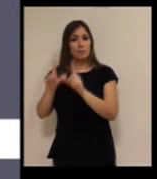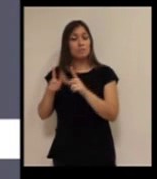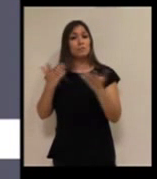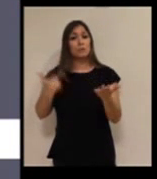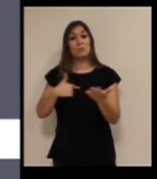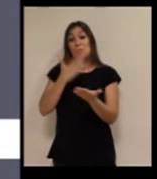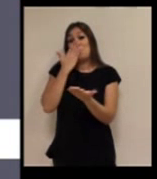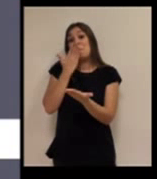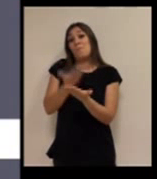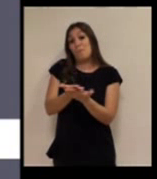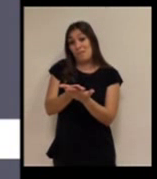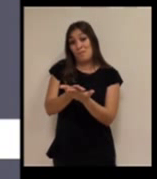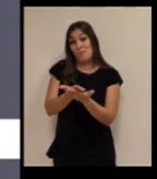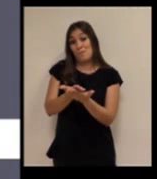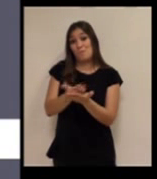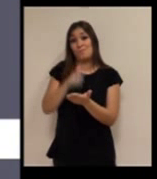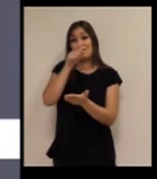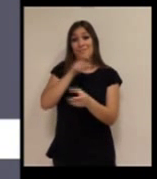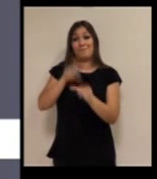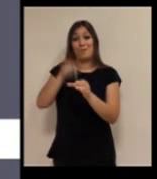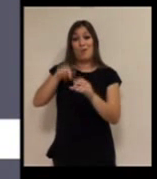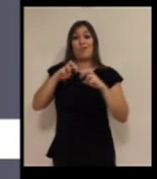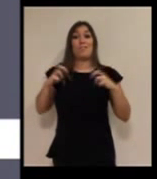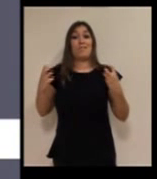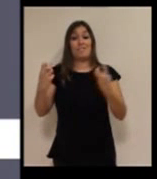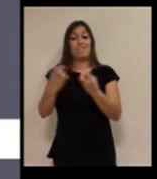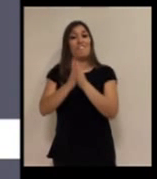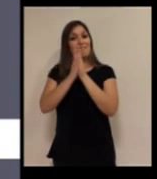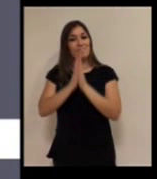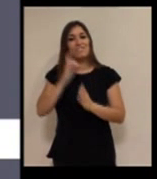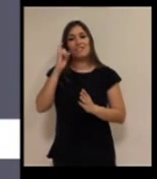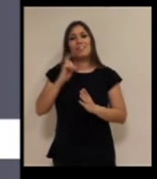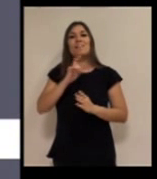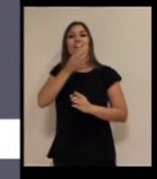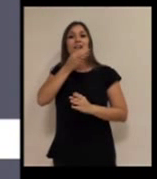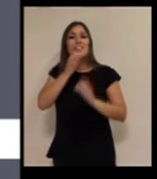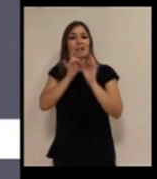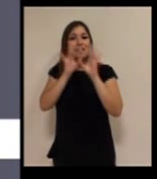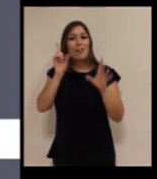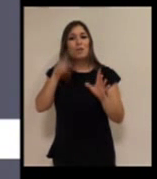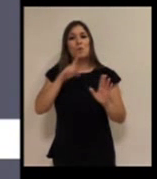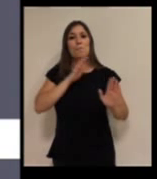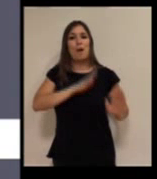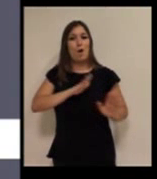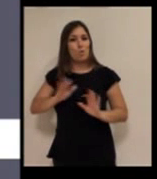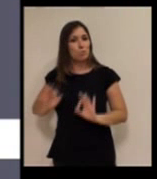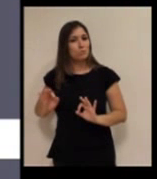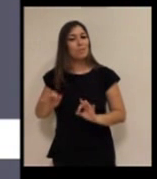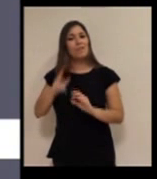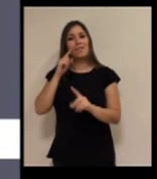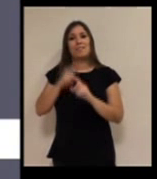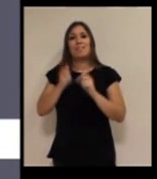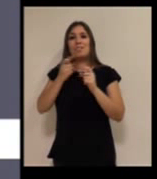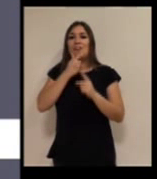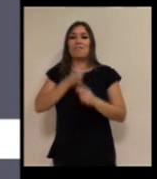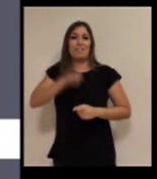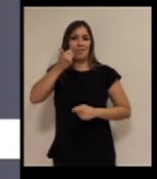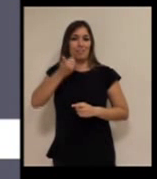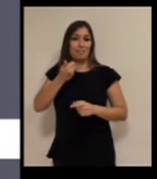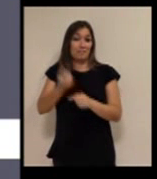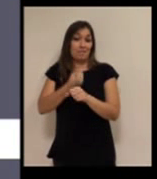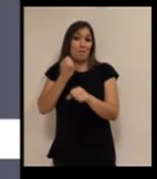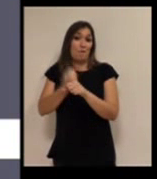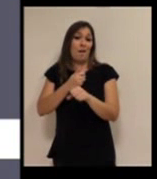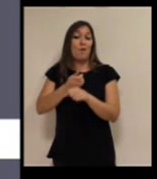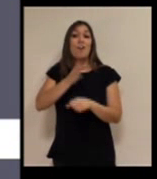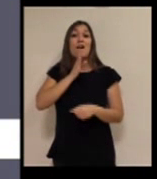por lo cual os pido a los participantes que intentéis hablar claro y de forma pausada, más que nada para facilitar el trabajo de